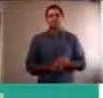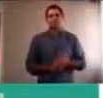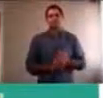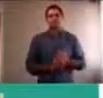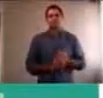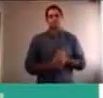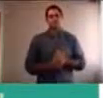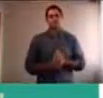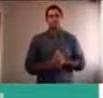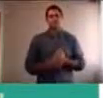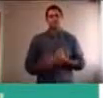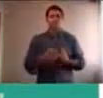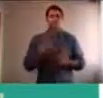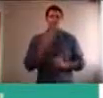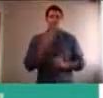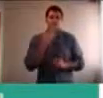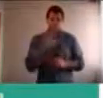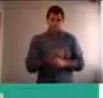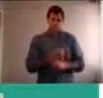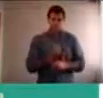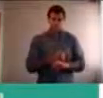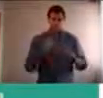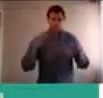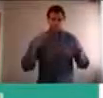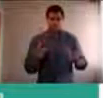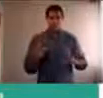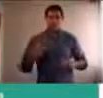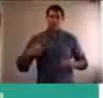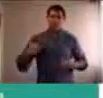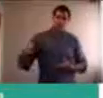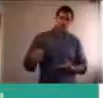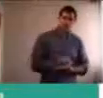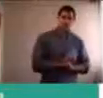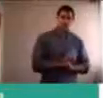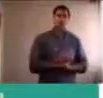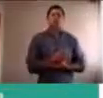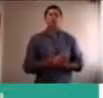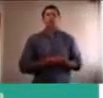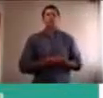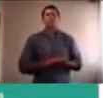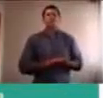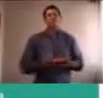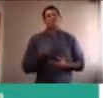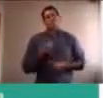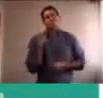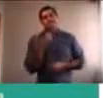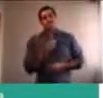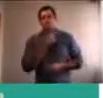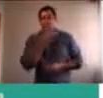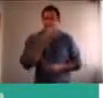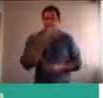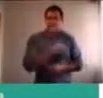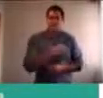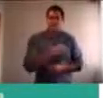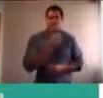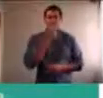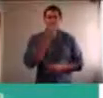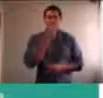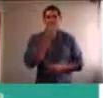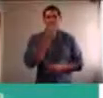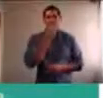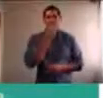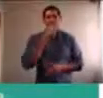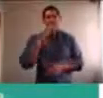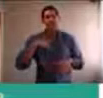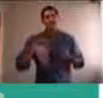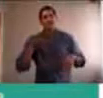Hablamos un poquitito, de la frustración recién, cuando decíamos que, también, cuando las cosas, no las